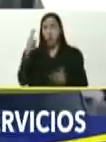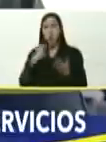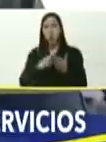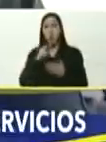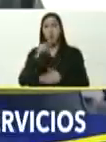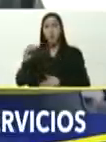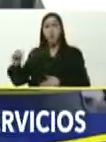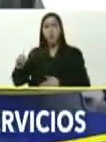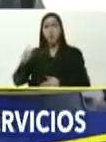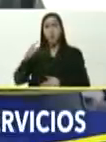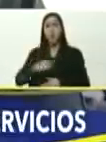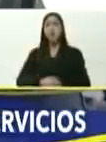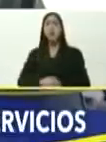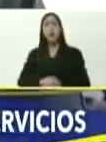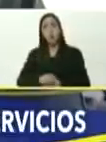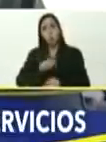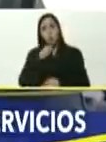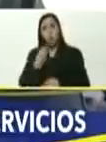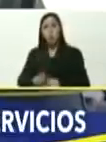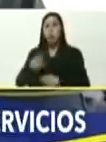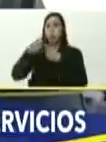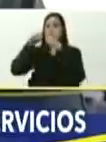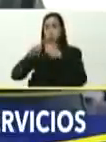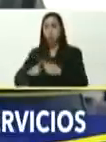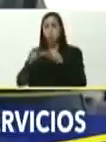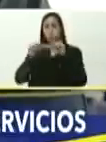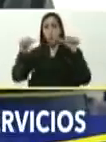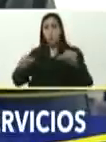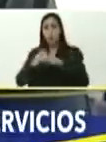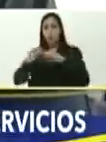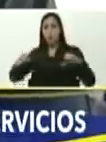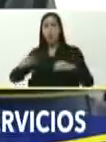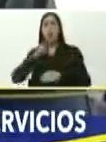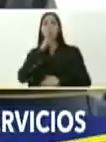un balance, bastante positivo, en cuanto al sistema, Yutón,